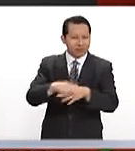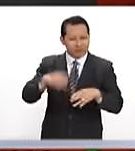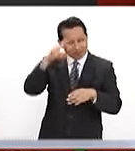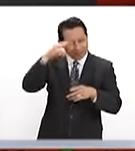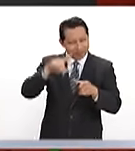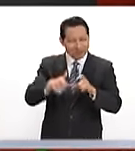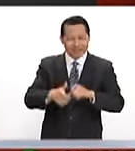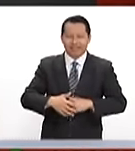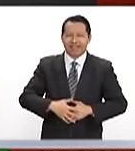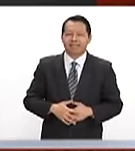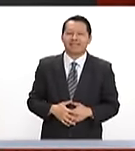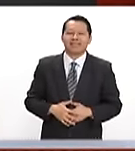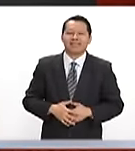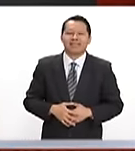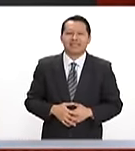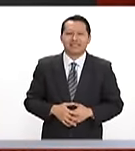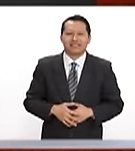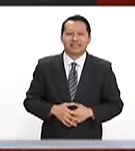información para usted.